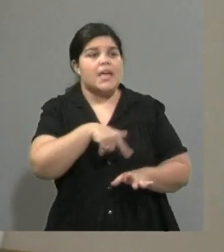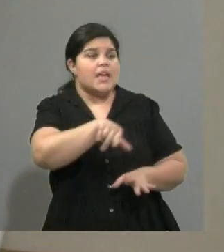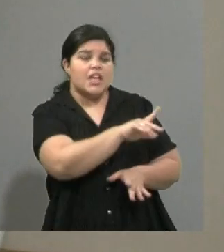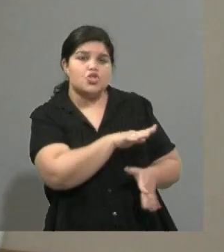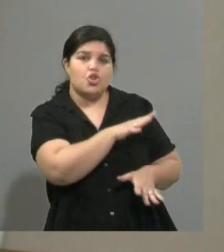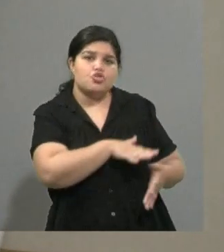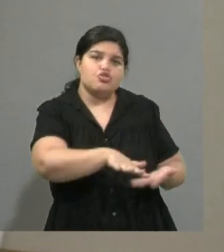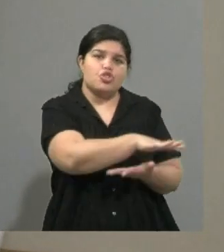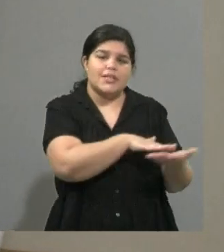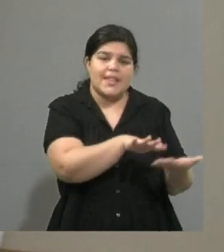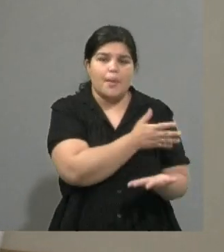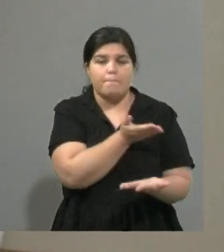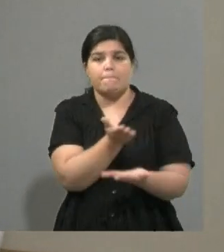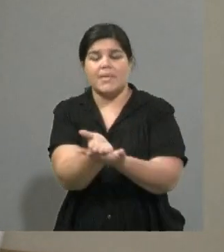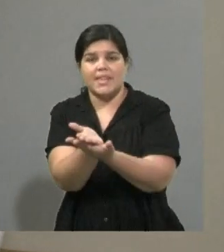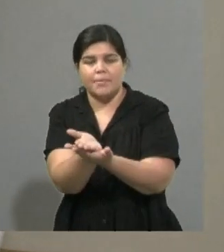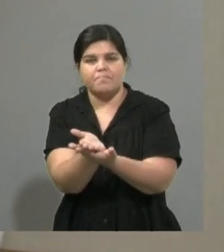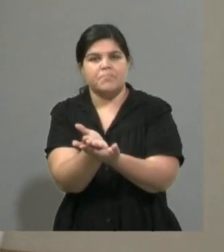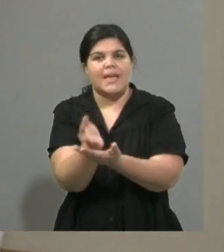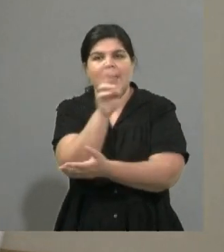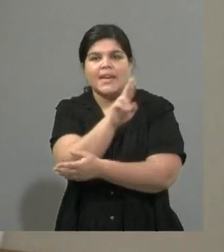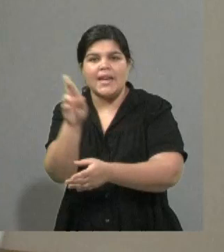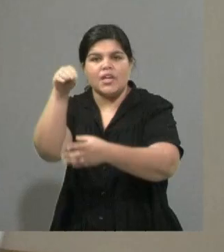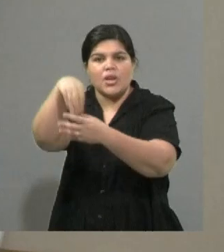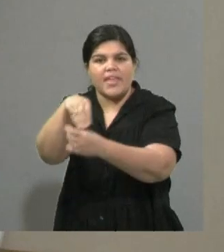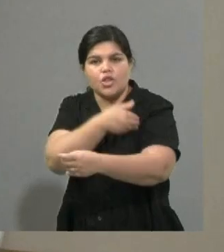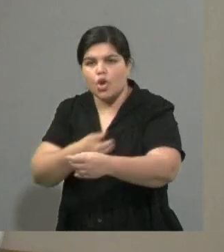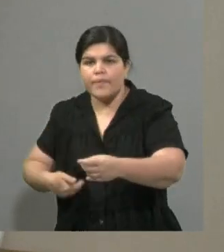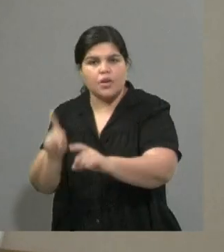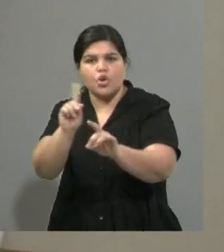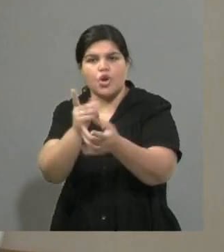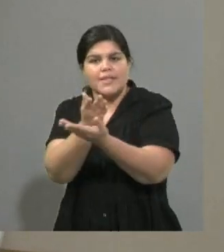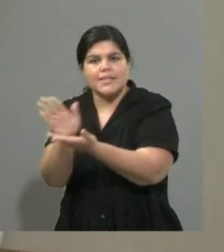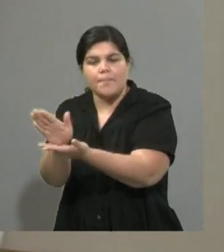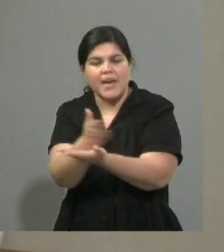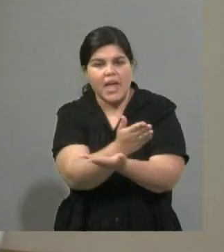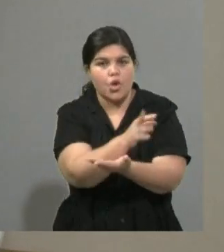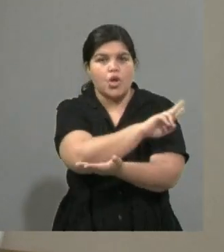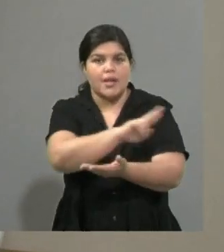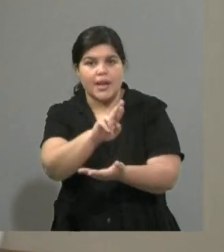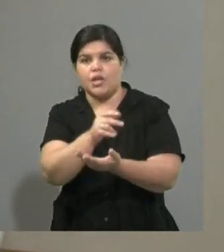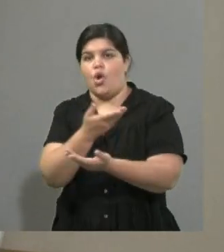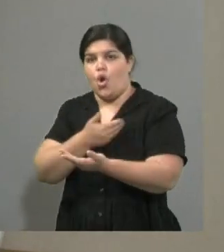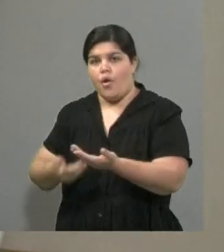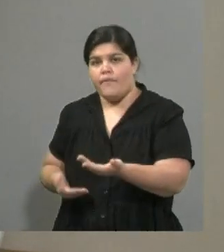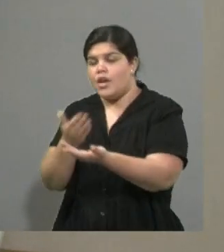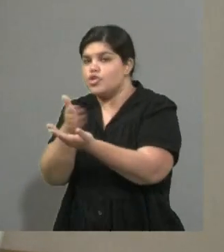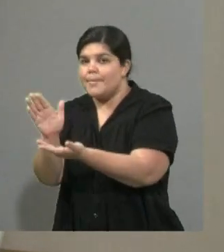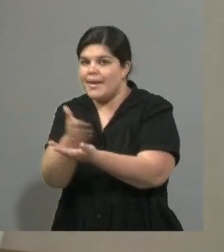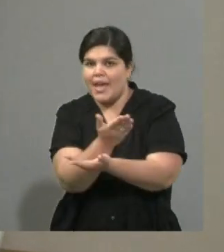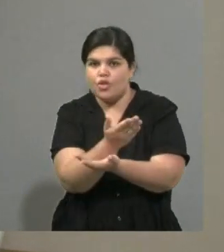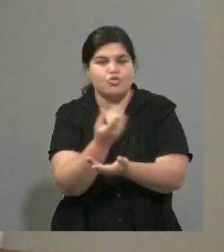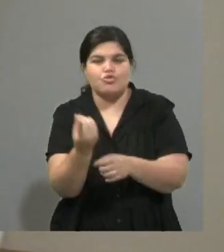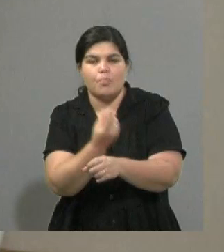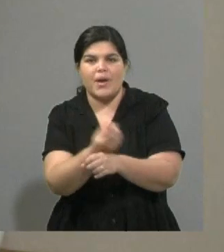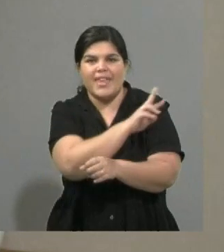solicitando los principales manifestantes en un cambio estructural. La cuestión es que por ahora no se espera que haya un verdadero